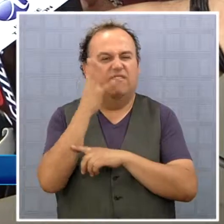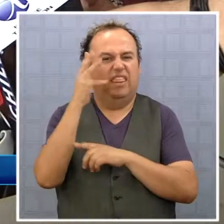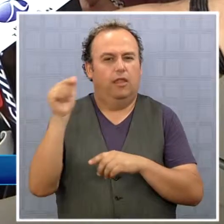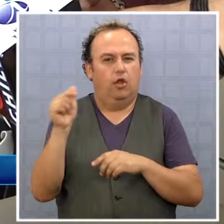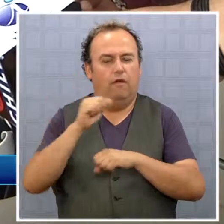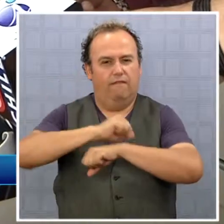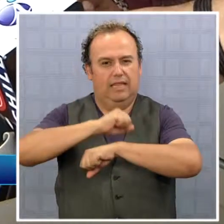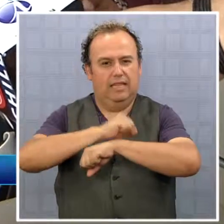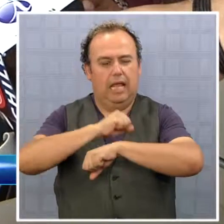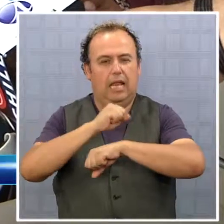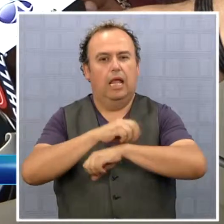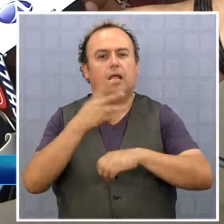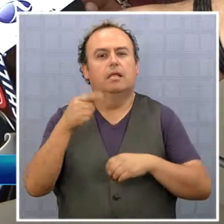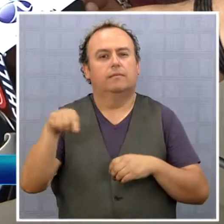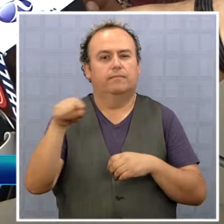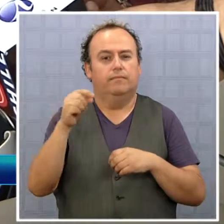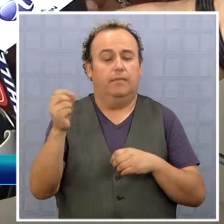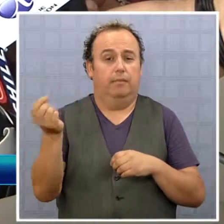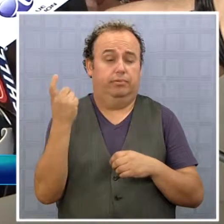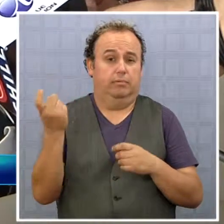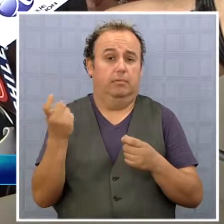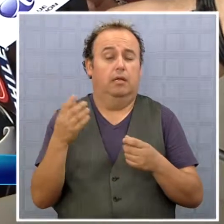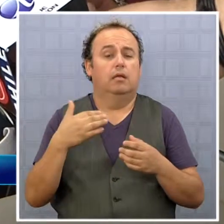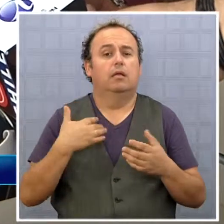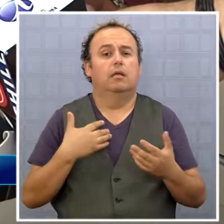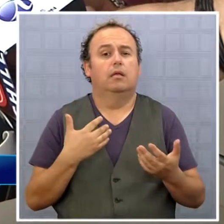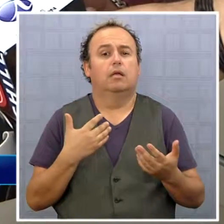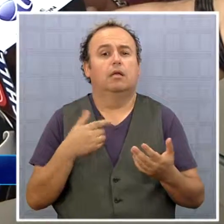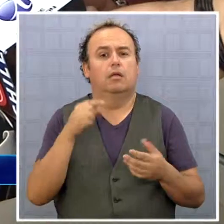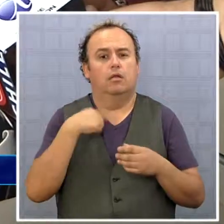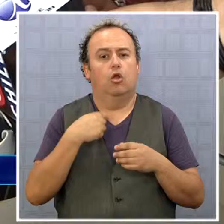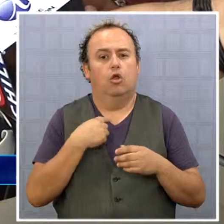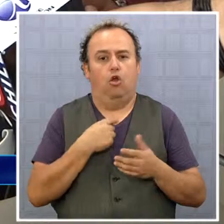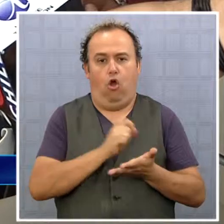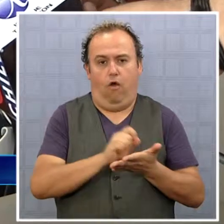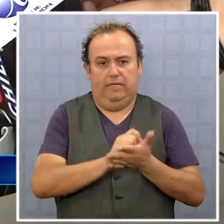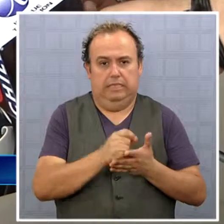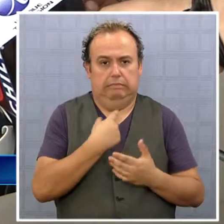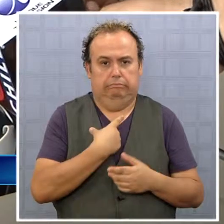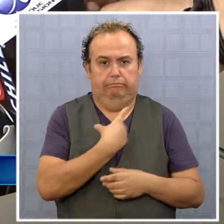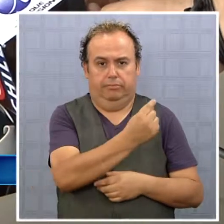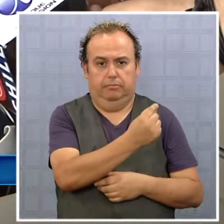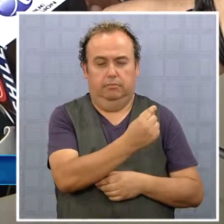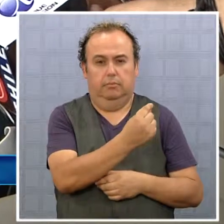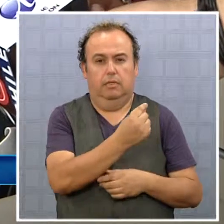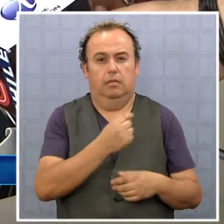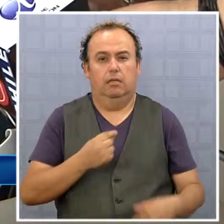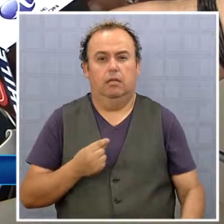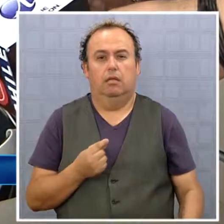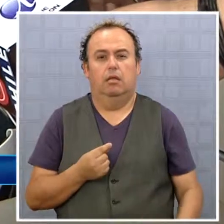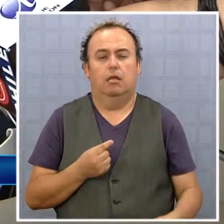particulado de vidrio. Y la verdad es que, bueno, antes de eso salí de la oficina,